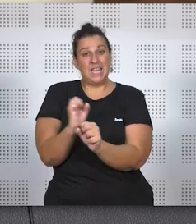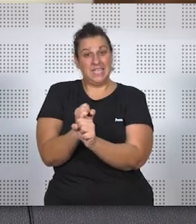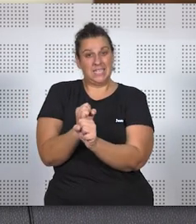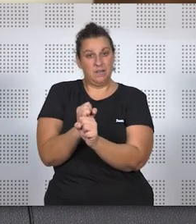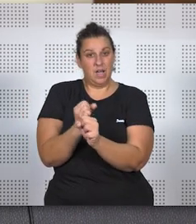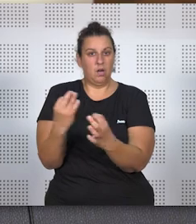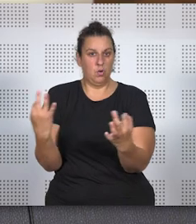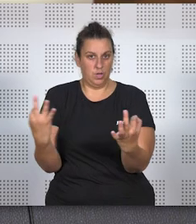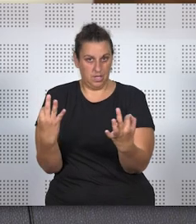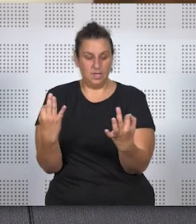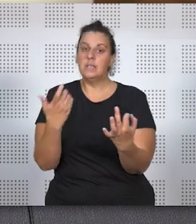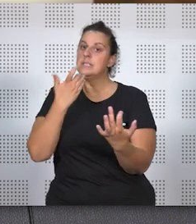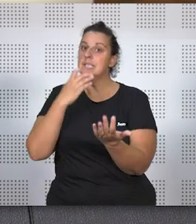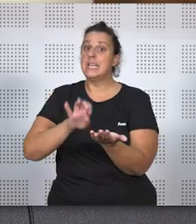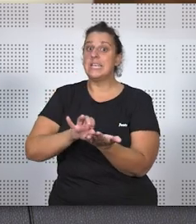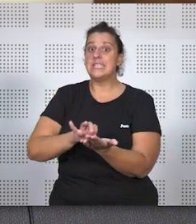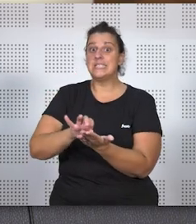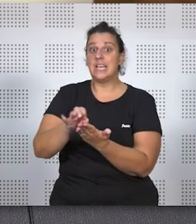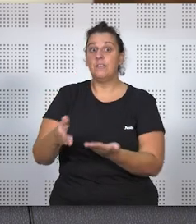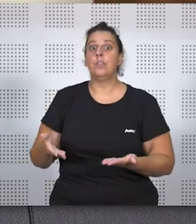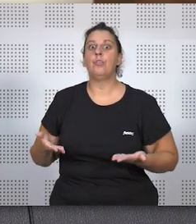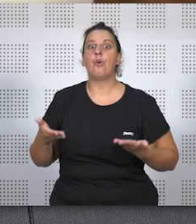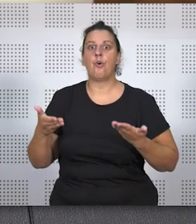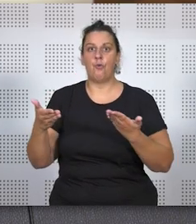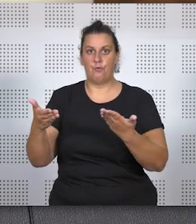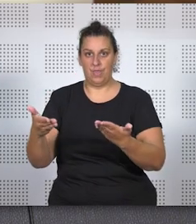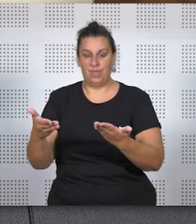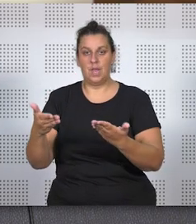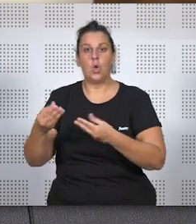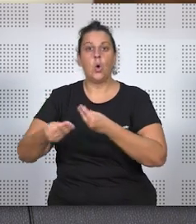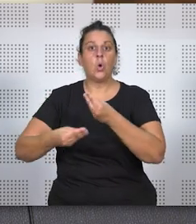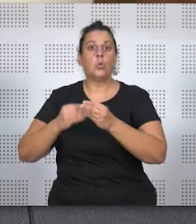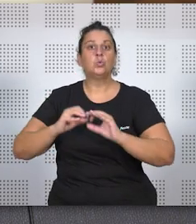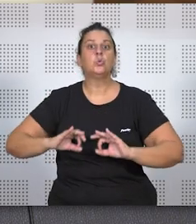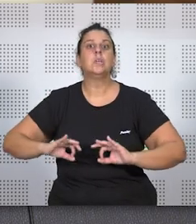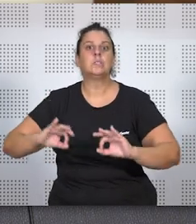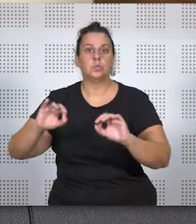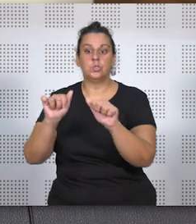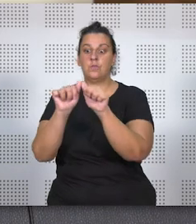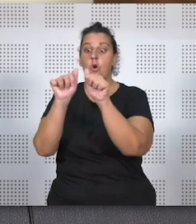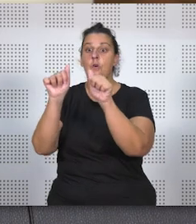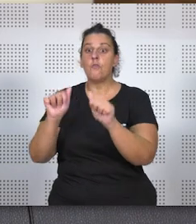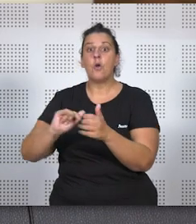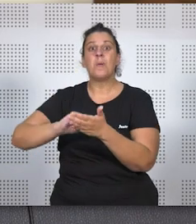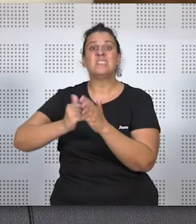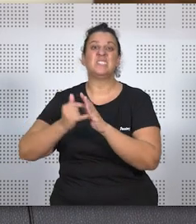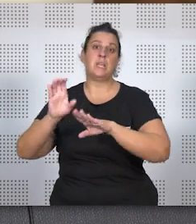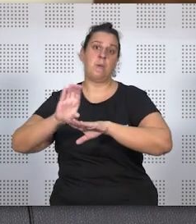es que para prestar estos servicios se hace un uso prevalente o exclusivo de medios y sistemas